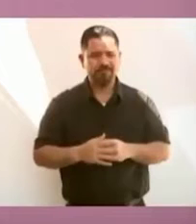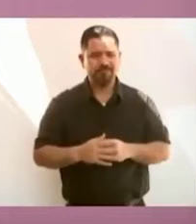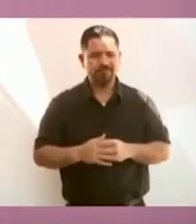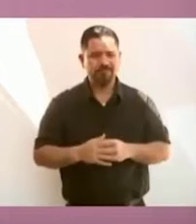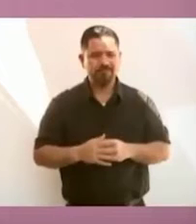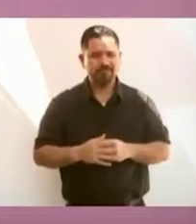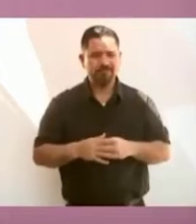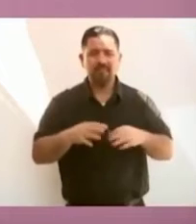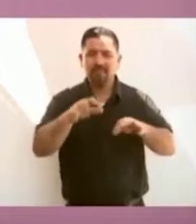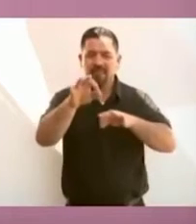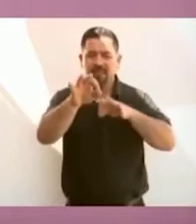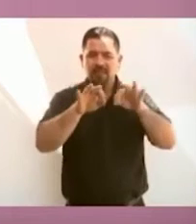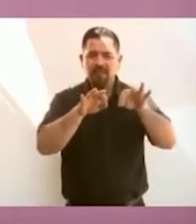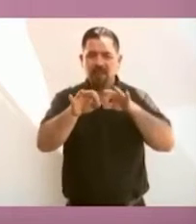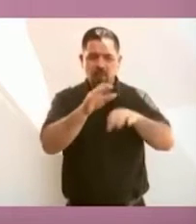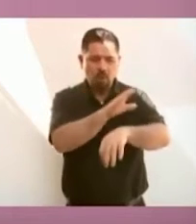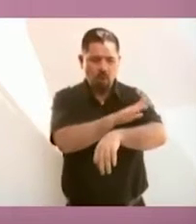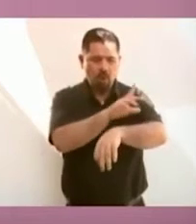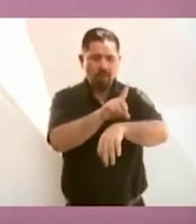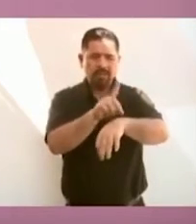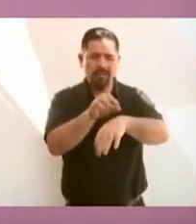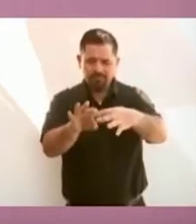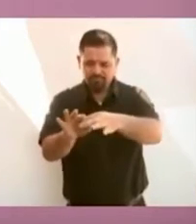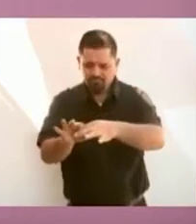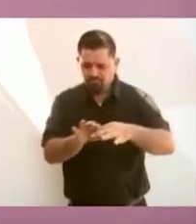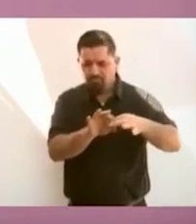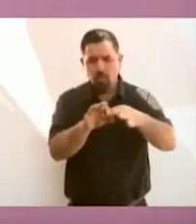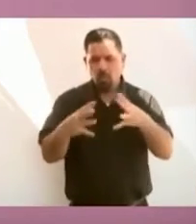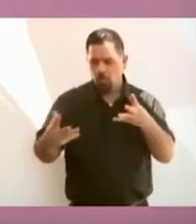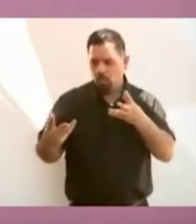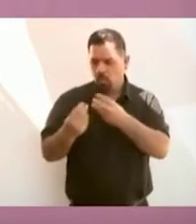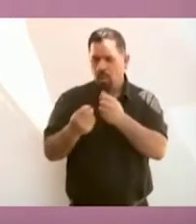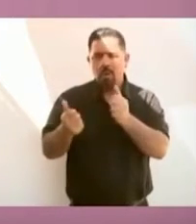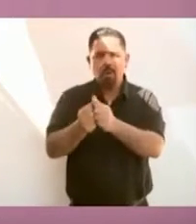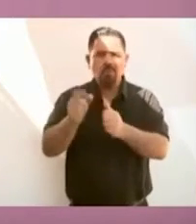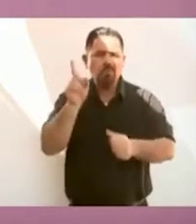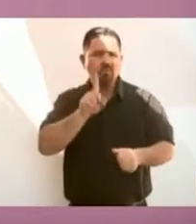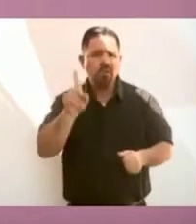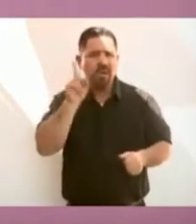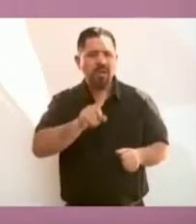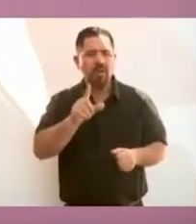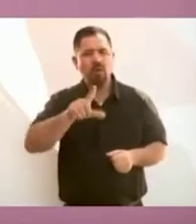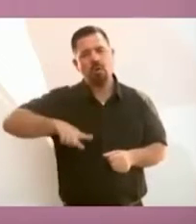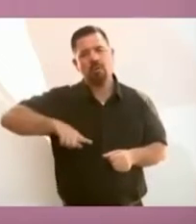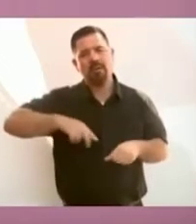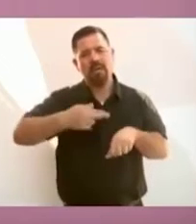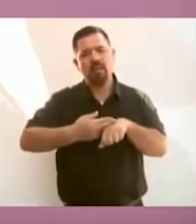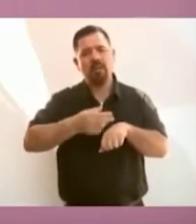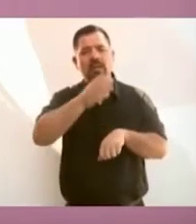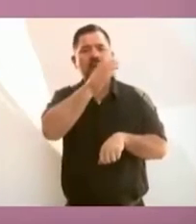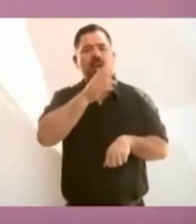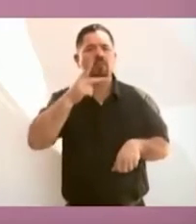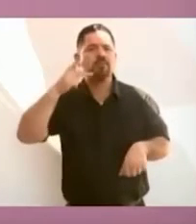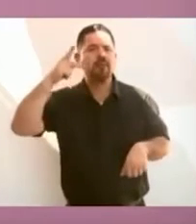hacemos con la gobernadora, con Claudia Pavlovich, es